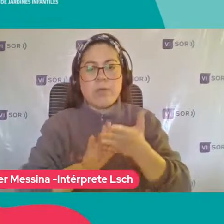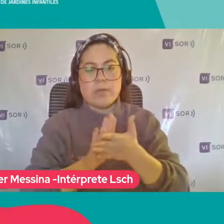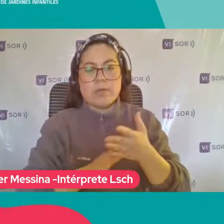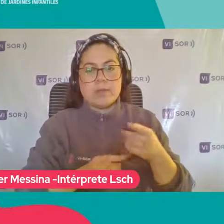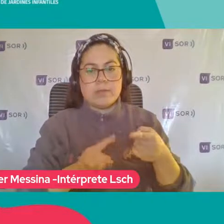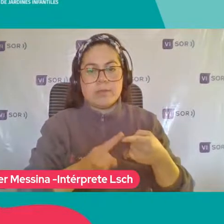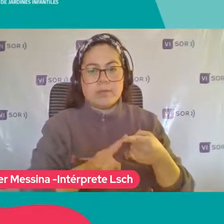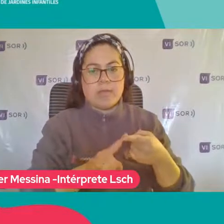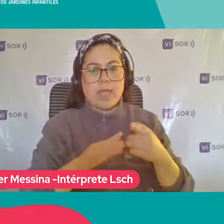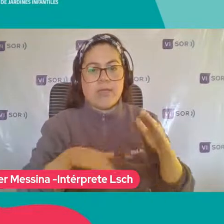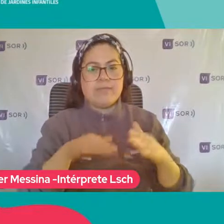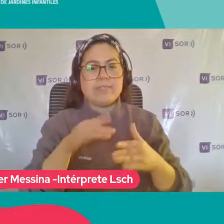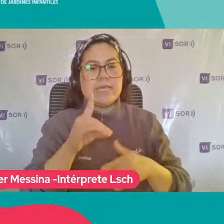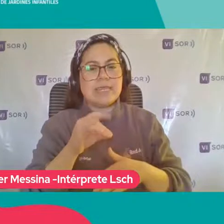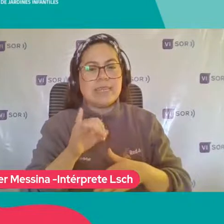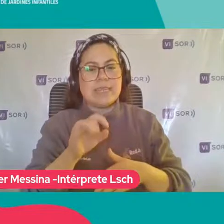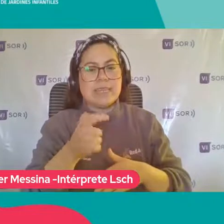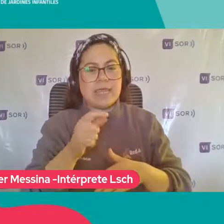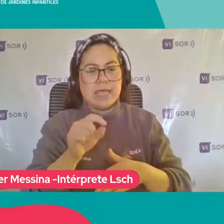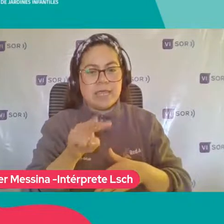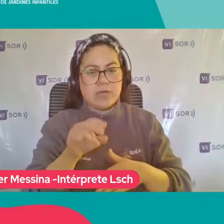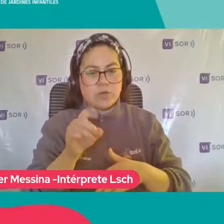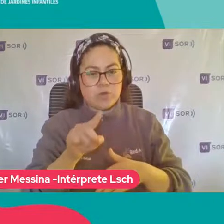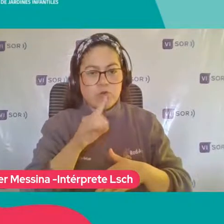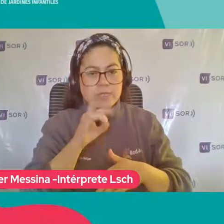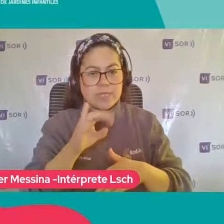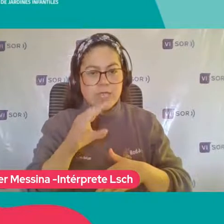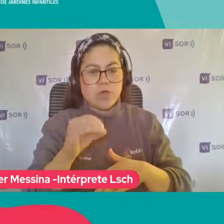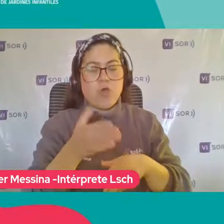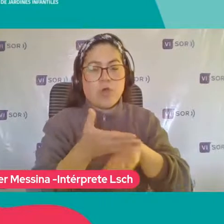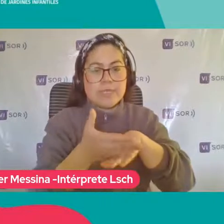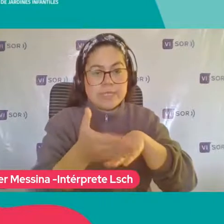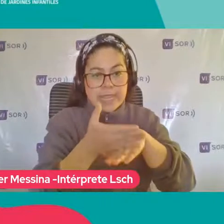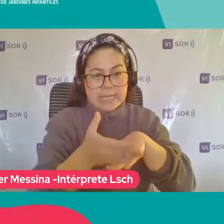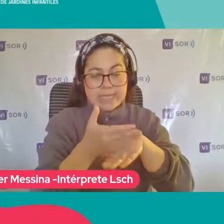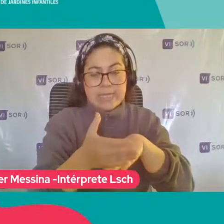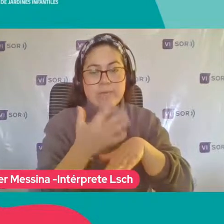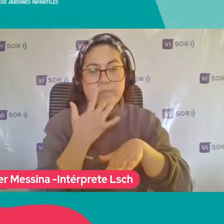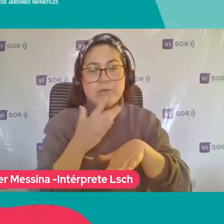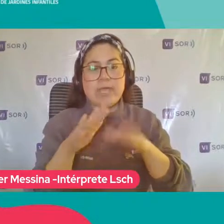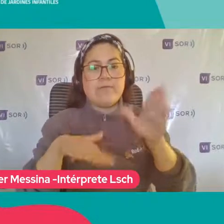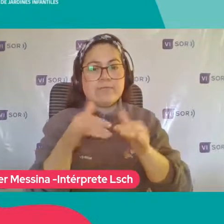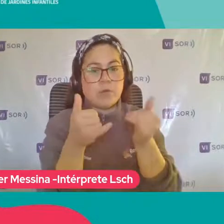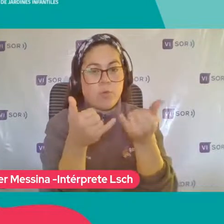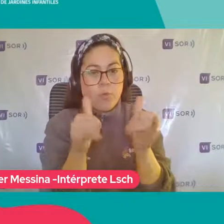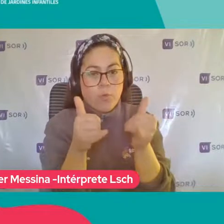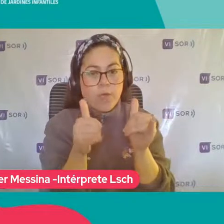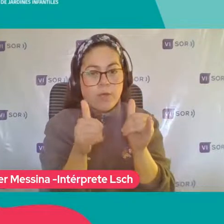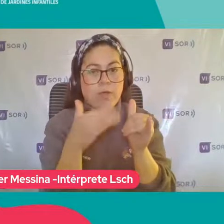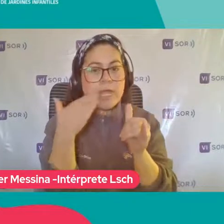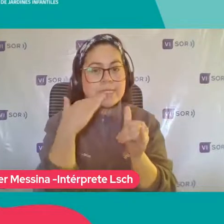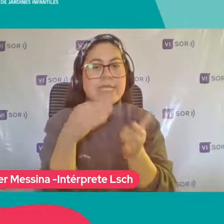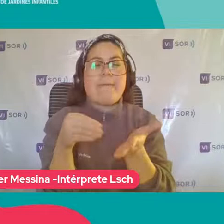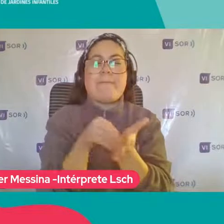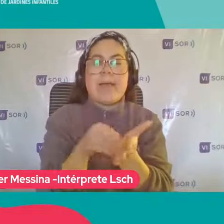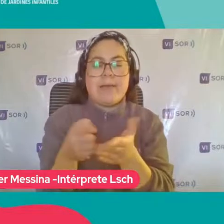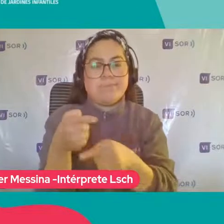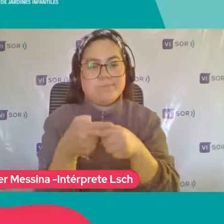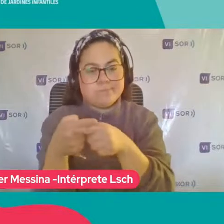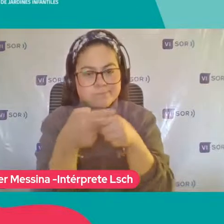tardío ¿Y por qué? Porque hay Situaciones de juego En general En las niñas Son mucho más sociables